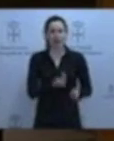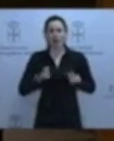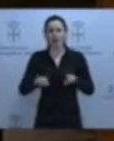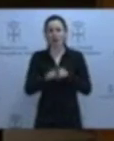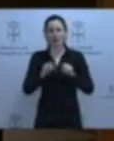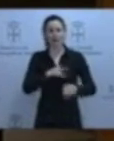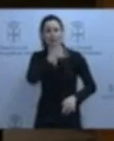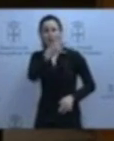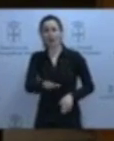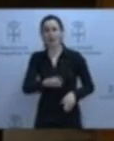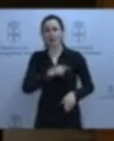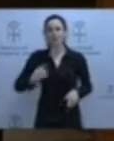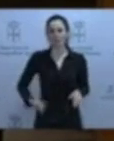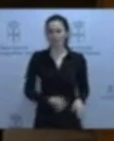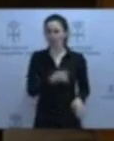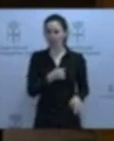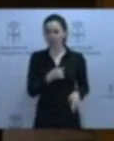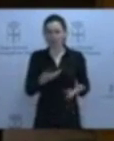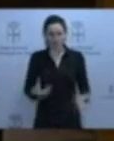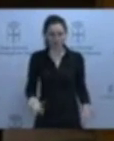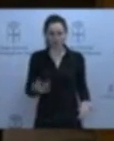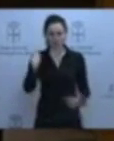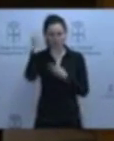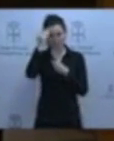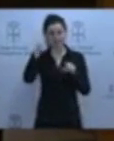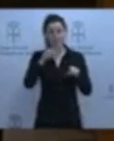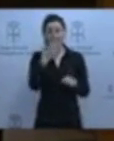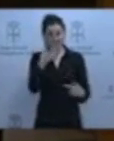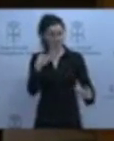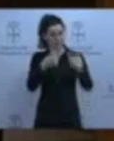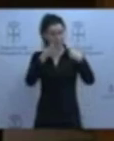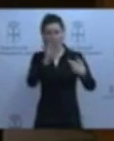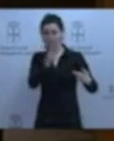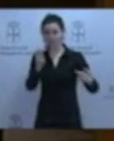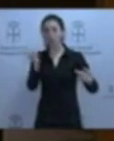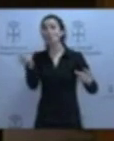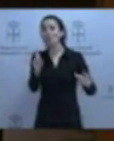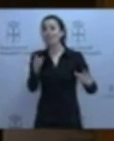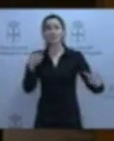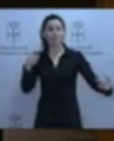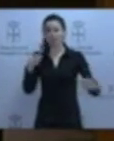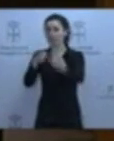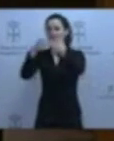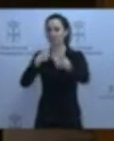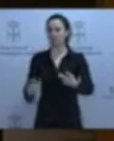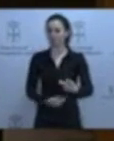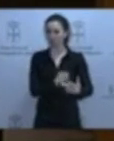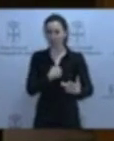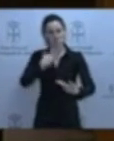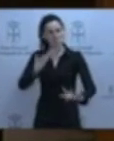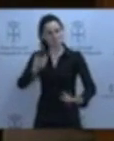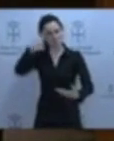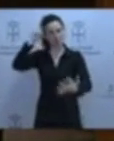usted cedía ante Podemos. Y entonces nosotros podemos entender que si el enemigo no es el PP y es Podemos, sea razonable el que usted